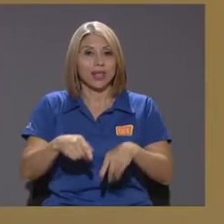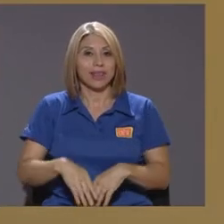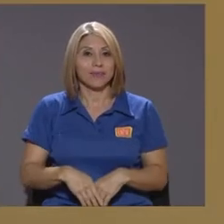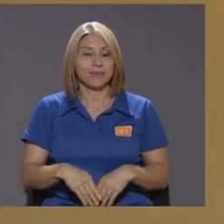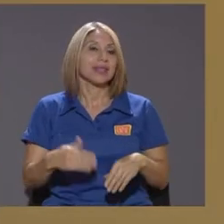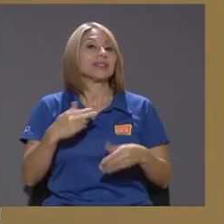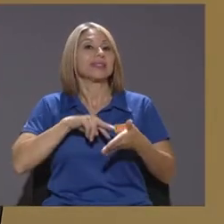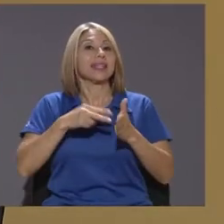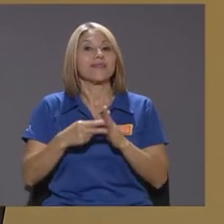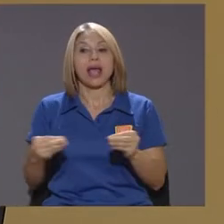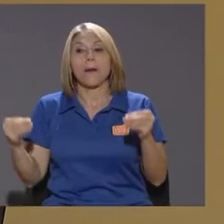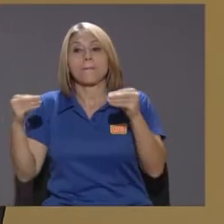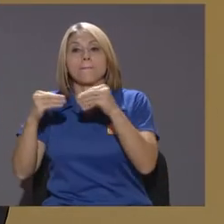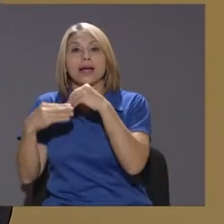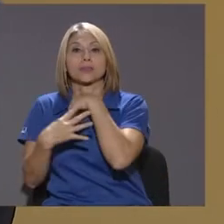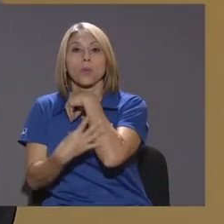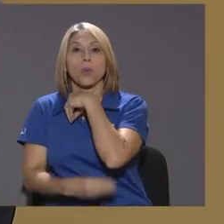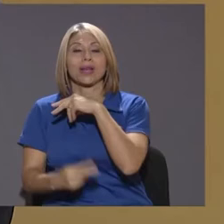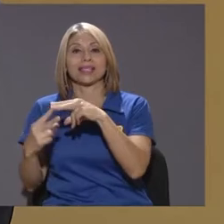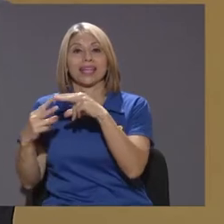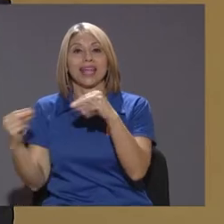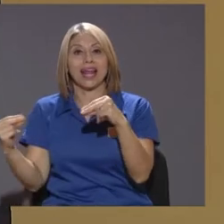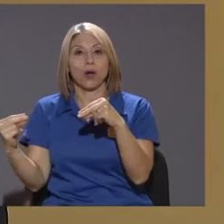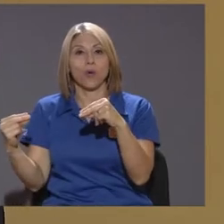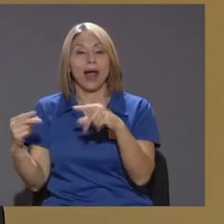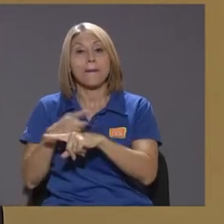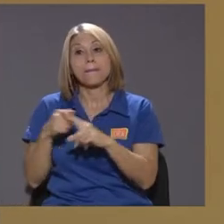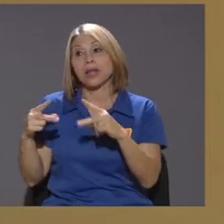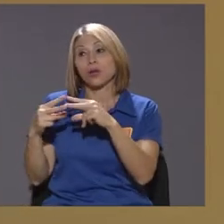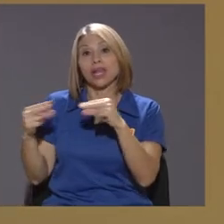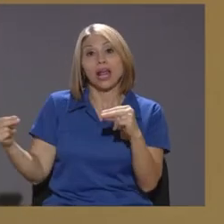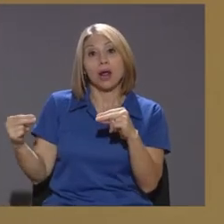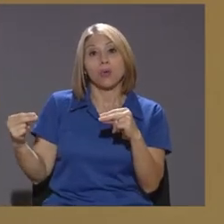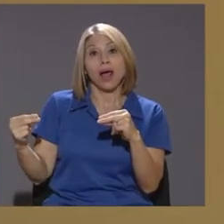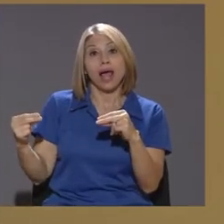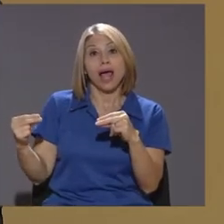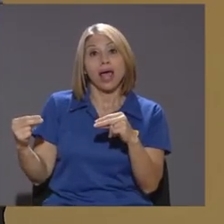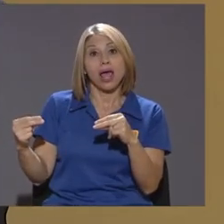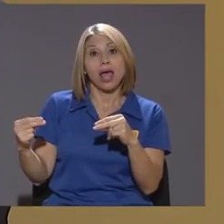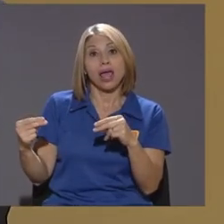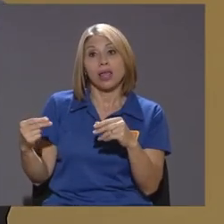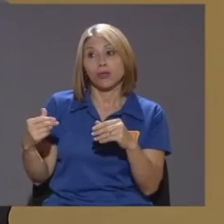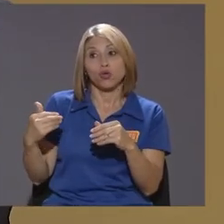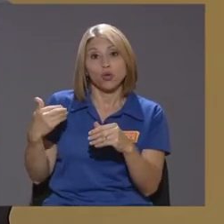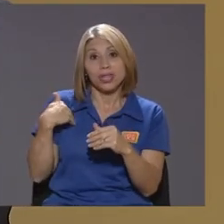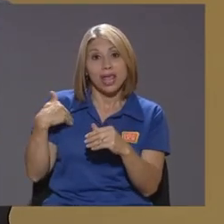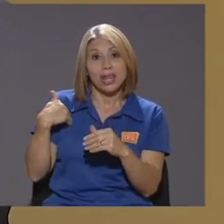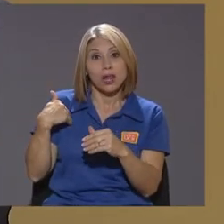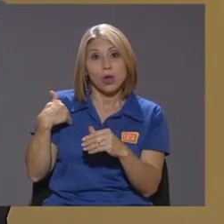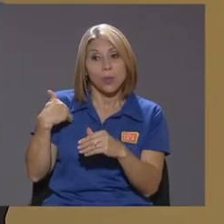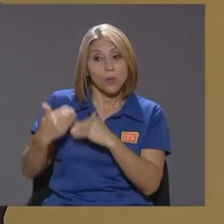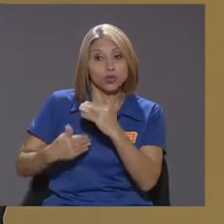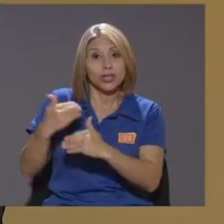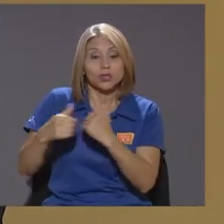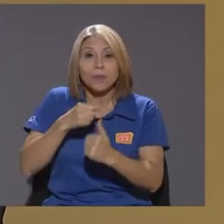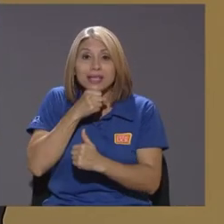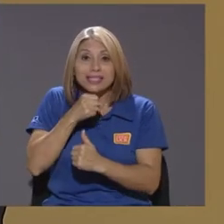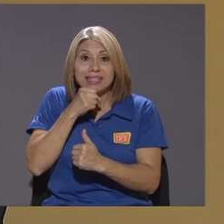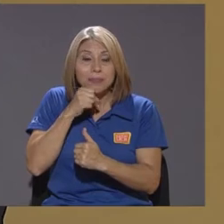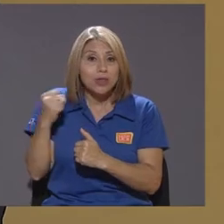o sea hay más pobreza en Nicaragua por decir algo pero en Nicaragua y Nicaragua no tiene un proceso de envejecimiento tan fuerte pero en Nicaragua las personas